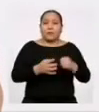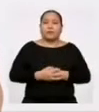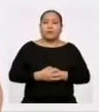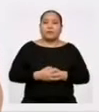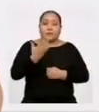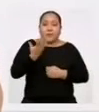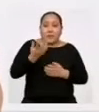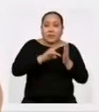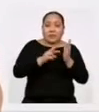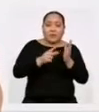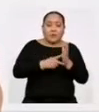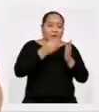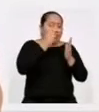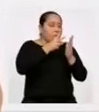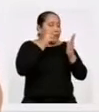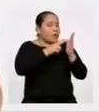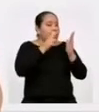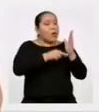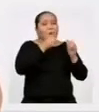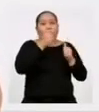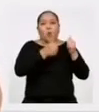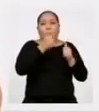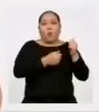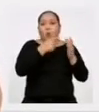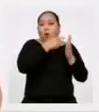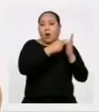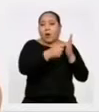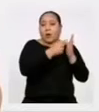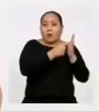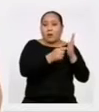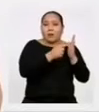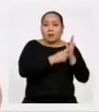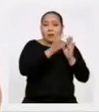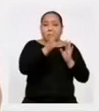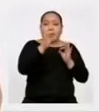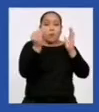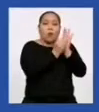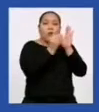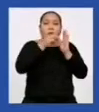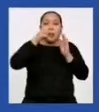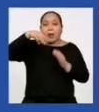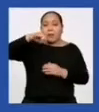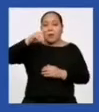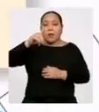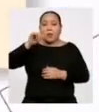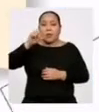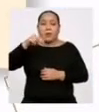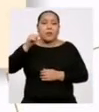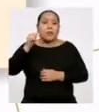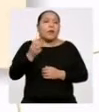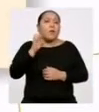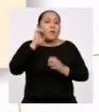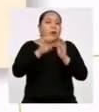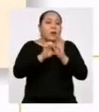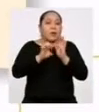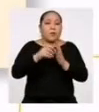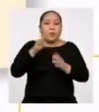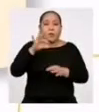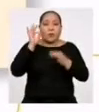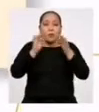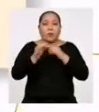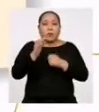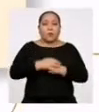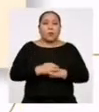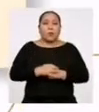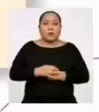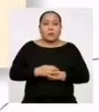decir, calcular aquel intervalo donde se encontrará la mediana Veamos Para encontrar el intervalo de la